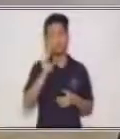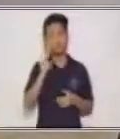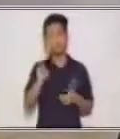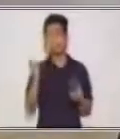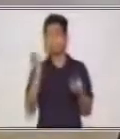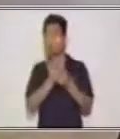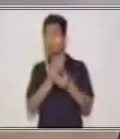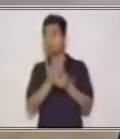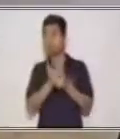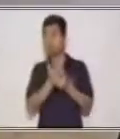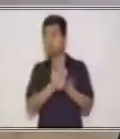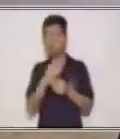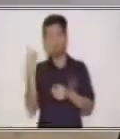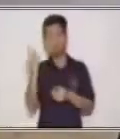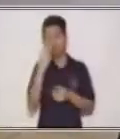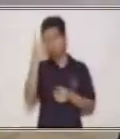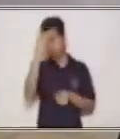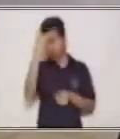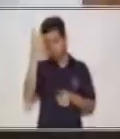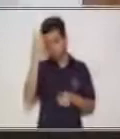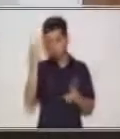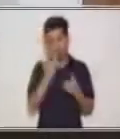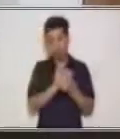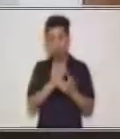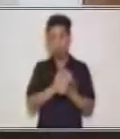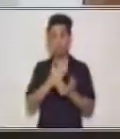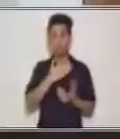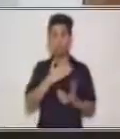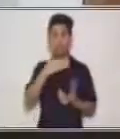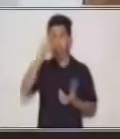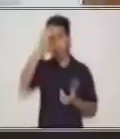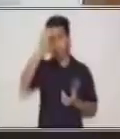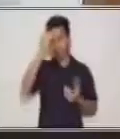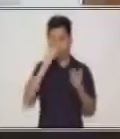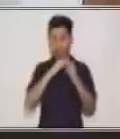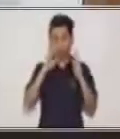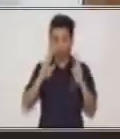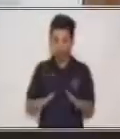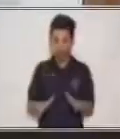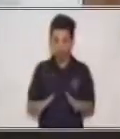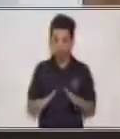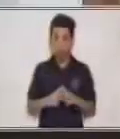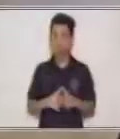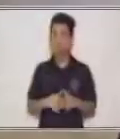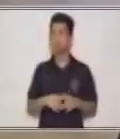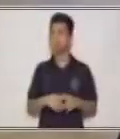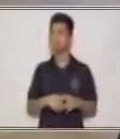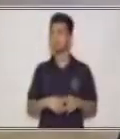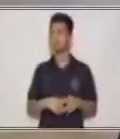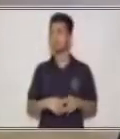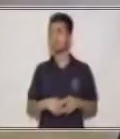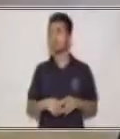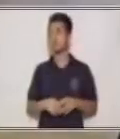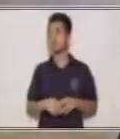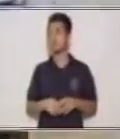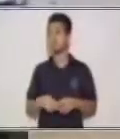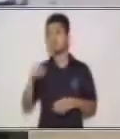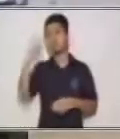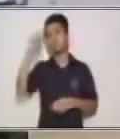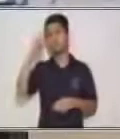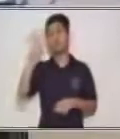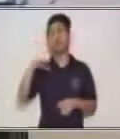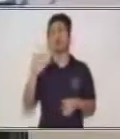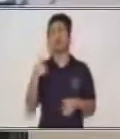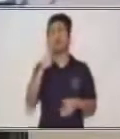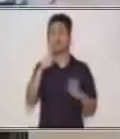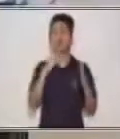cosas, todo lo que hagas en tu portafolio o en tu caja de Aprenda en Casa, como tú lo quieras trabajar, para que tu casa